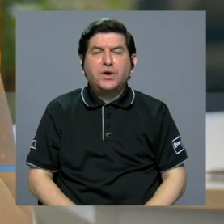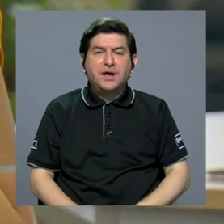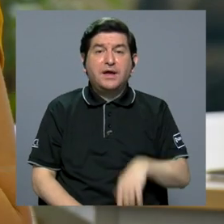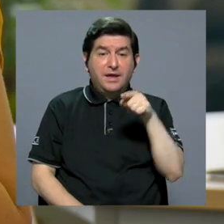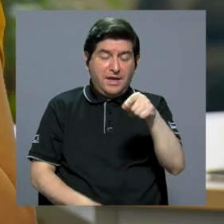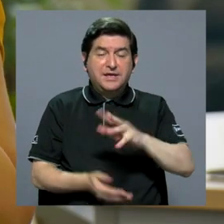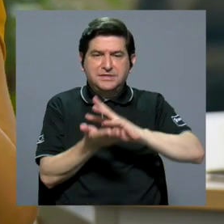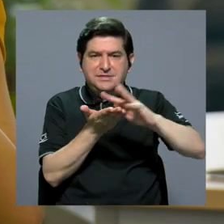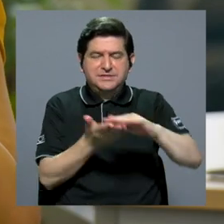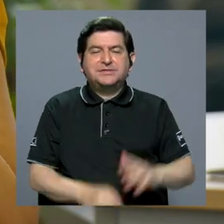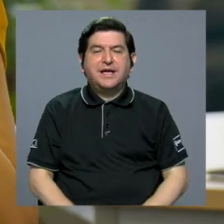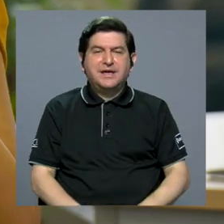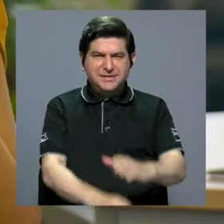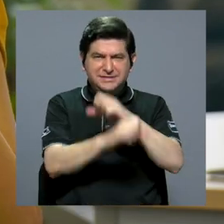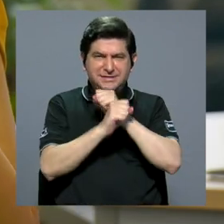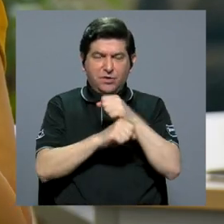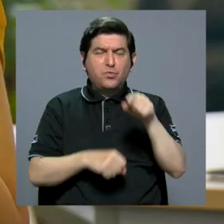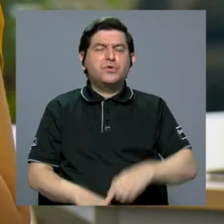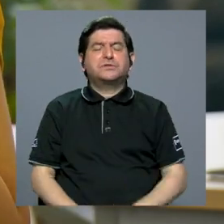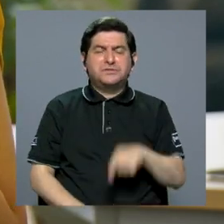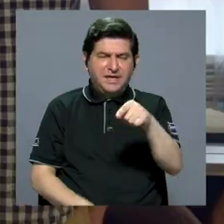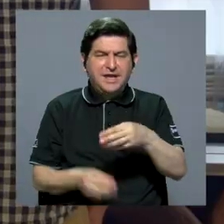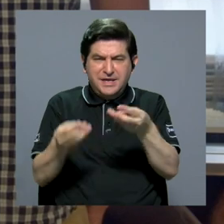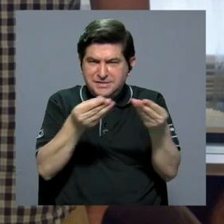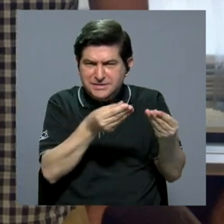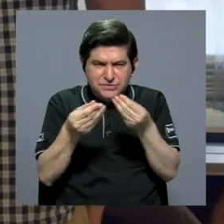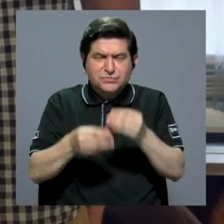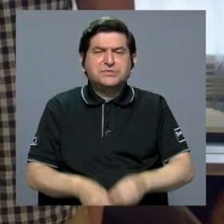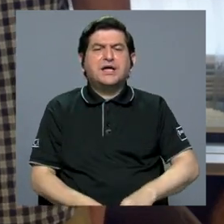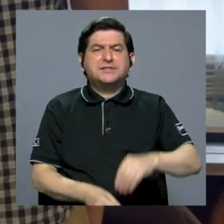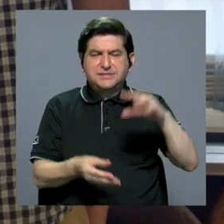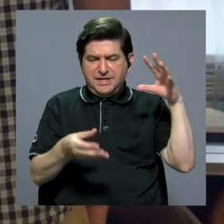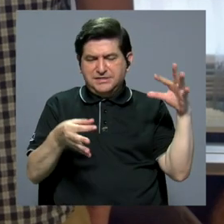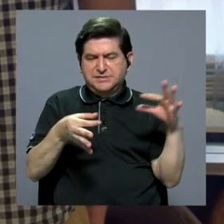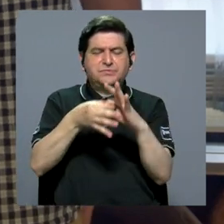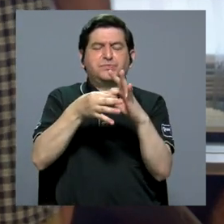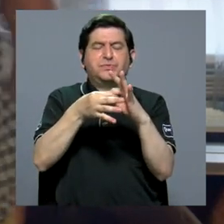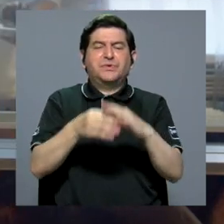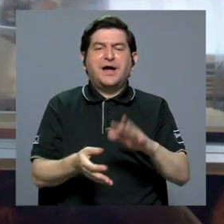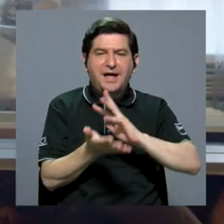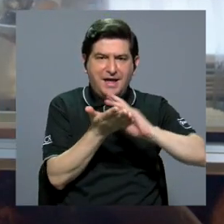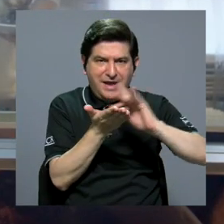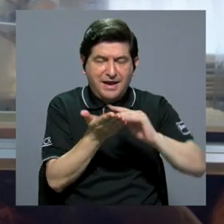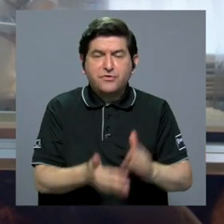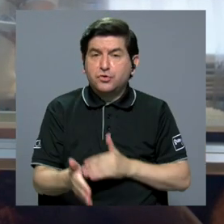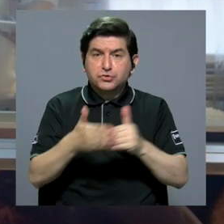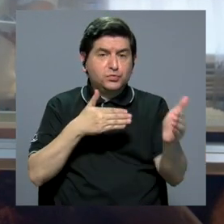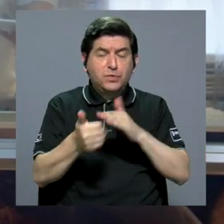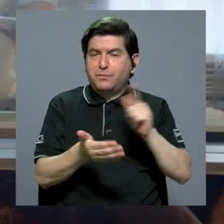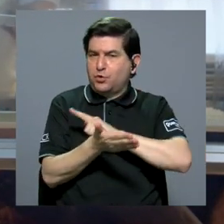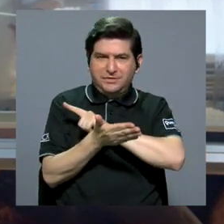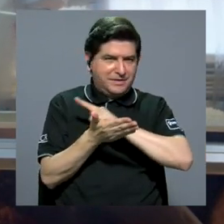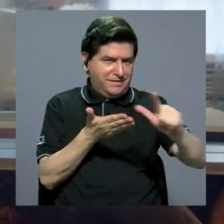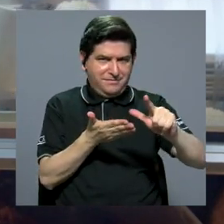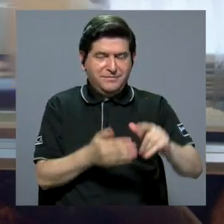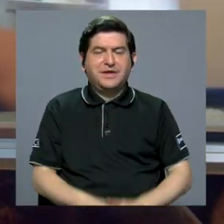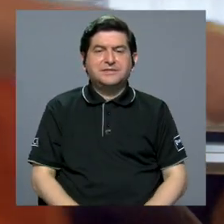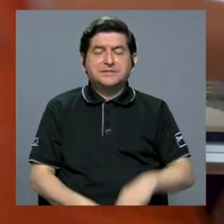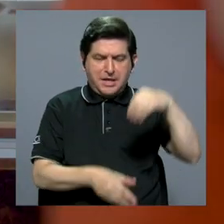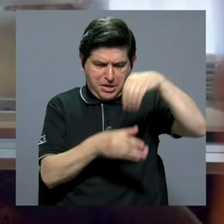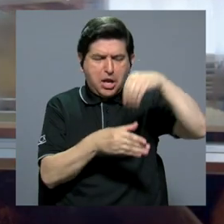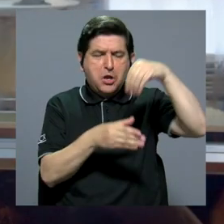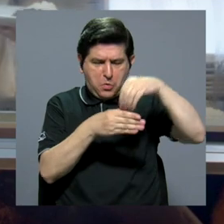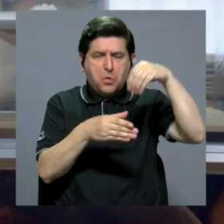asegurando, ahora ese rociado asegura que los nutrientes sí se pegan a los granos de arroz. Y en ambas formas, aunque el arroz se lave,